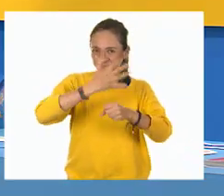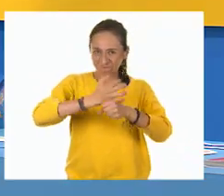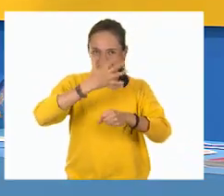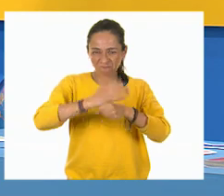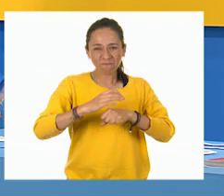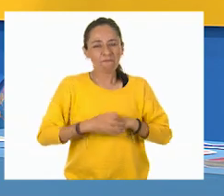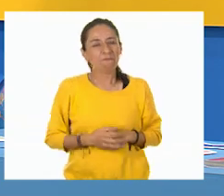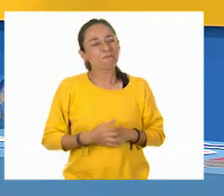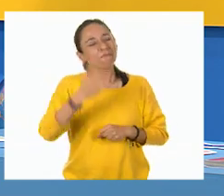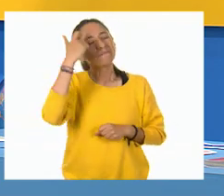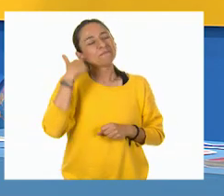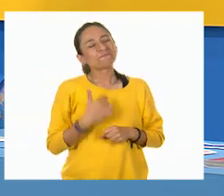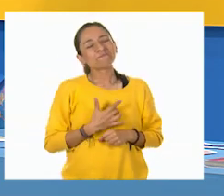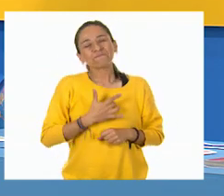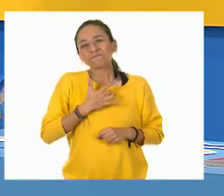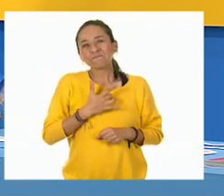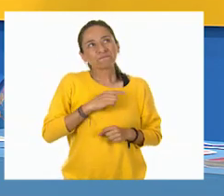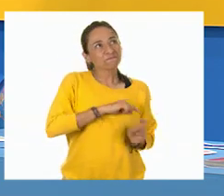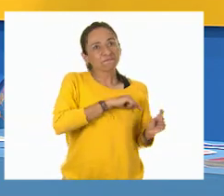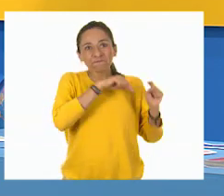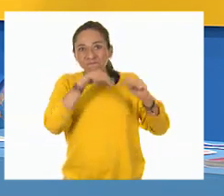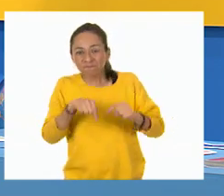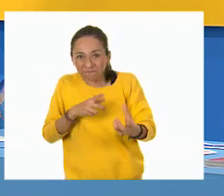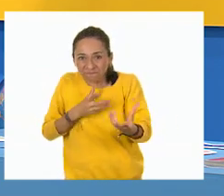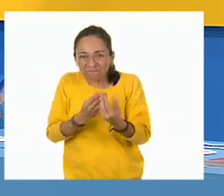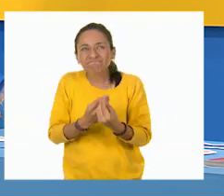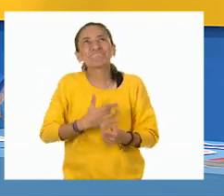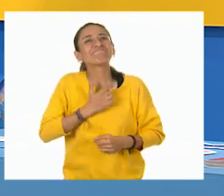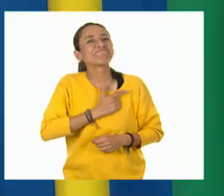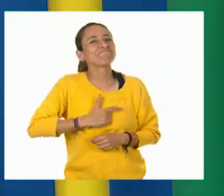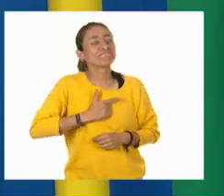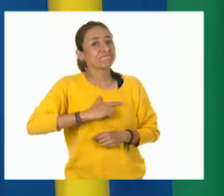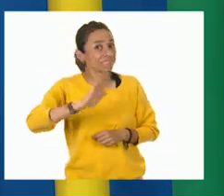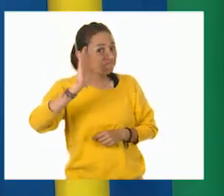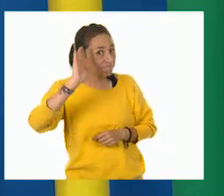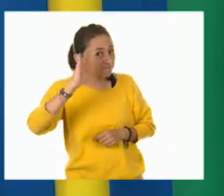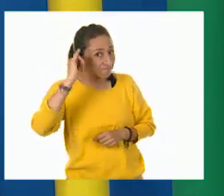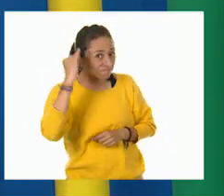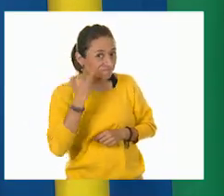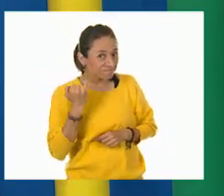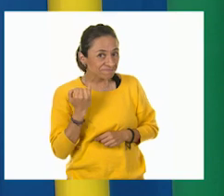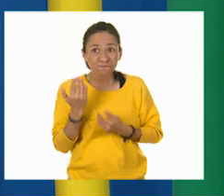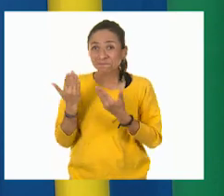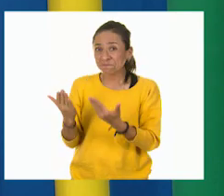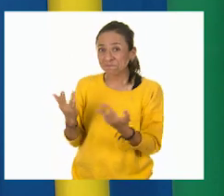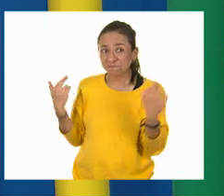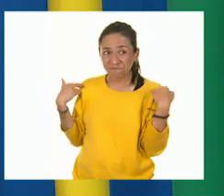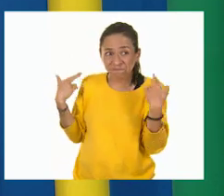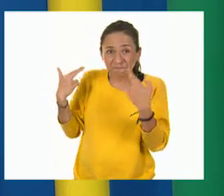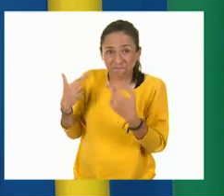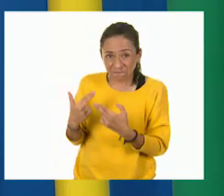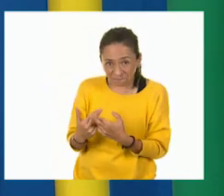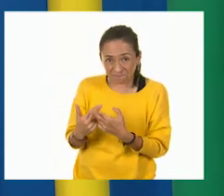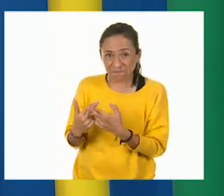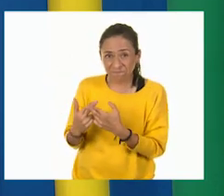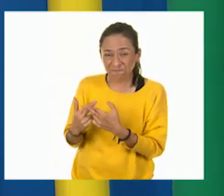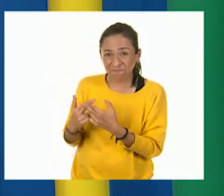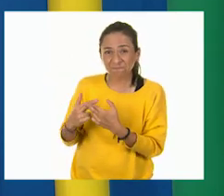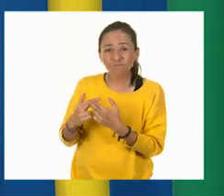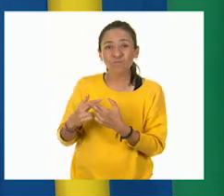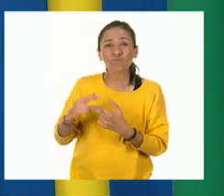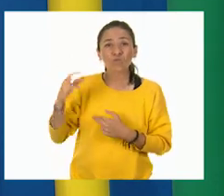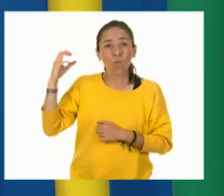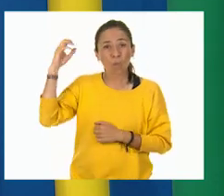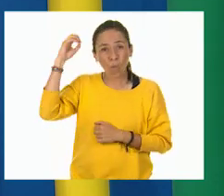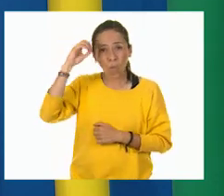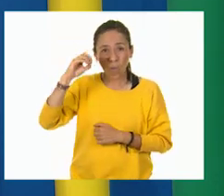Me da mucho gusto estar nuevamente aquí con ustedes. Hola, Jenny. Hola, maestro Ciel. ¿Qué tal, compañeras y compañeros que nos